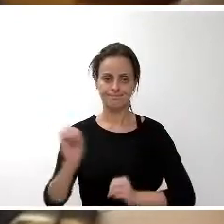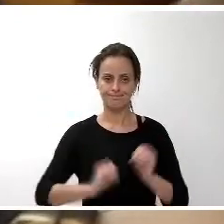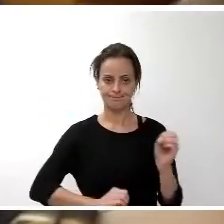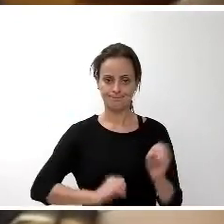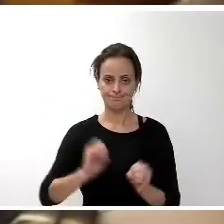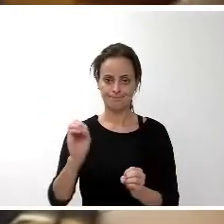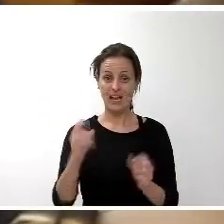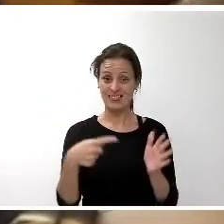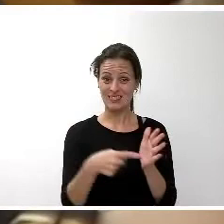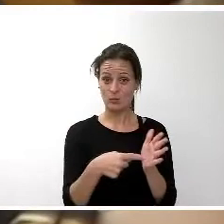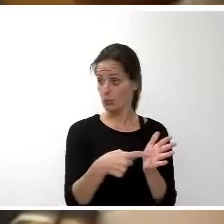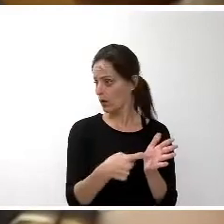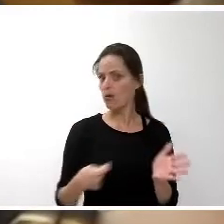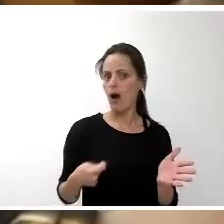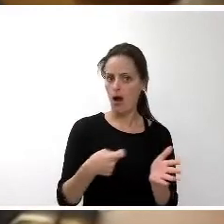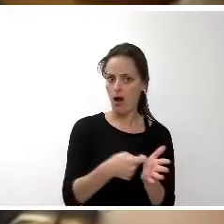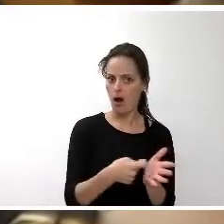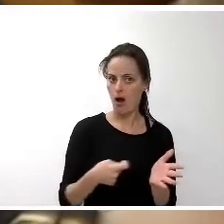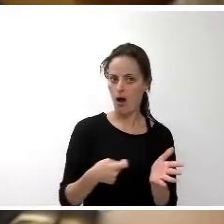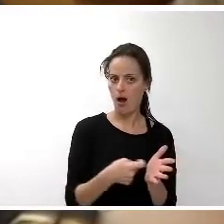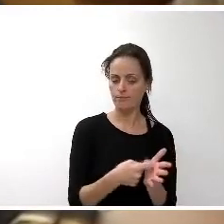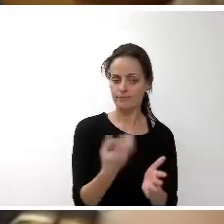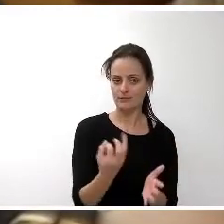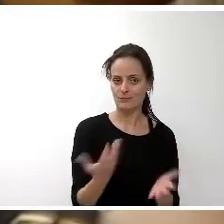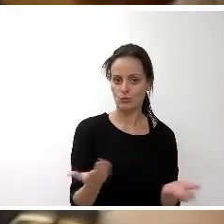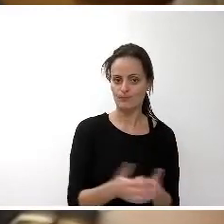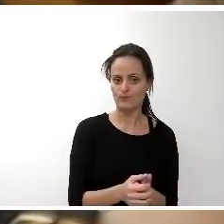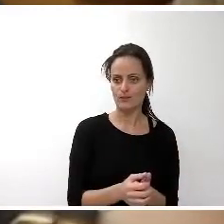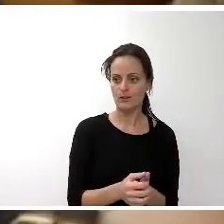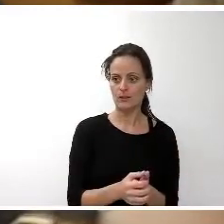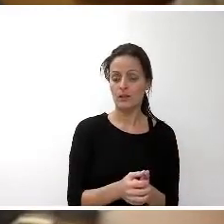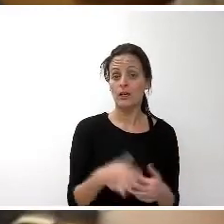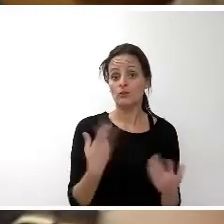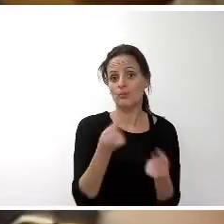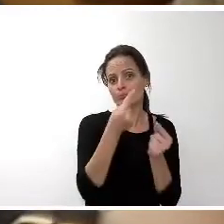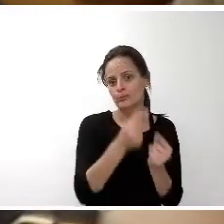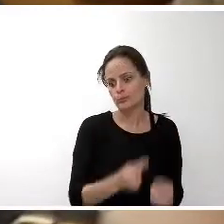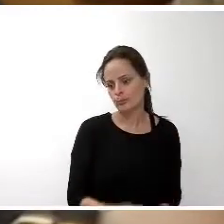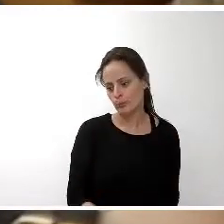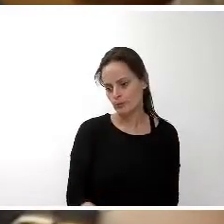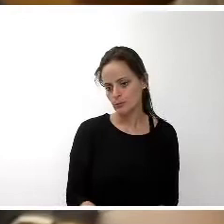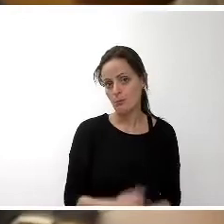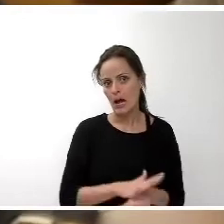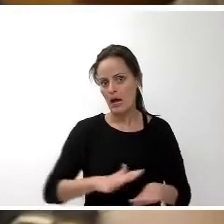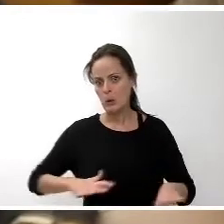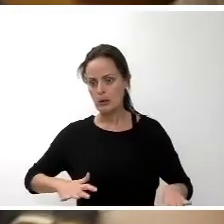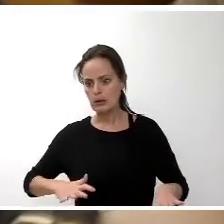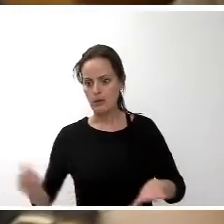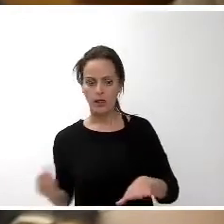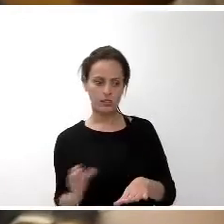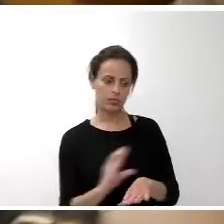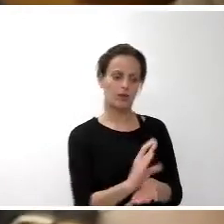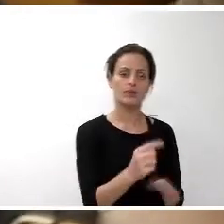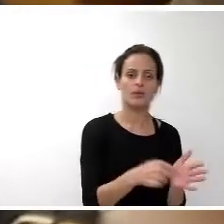Endeudamiento que había que pagar. Por lo tanto, se destinaba una buena parte del presupuesto a pagar ese endeudamiento. A lo que había que